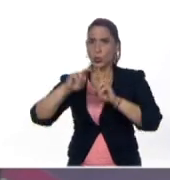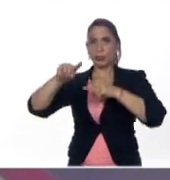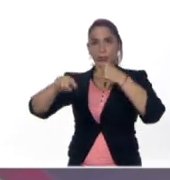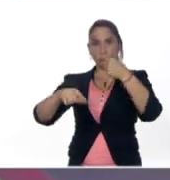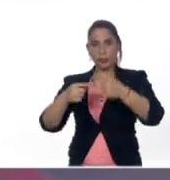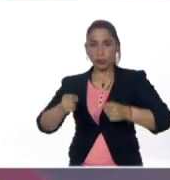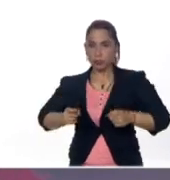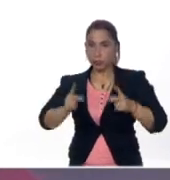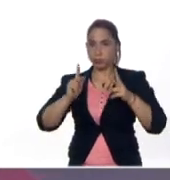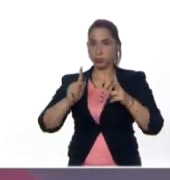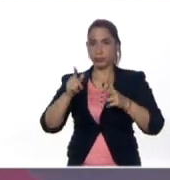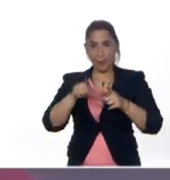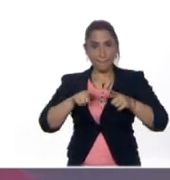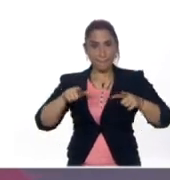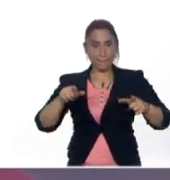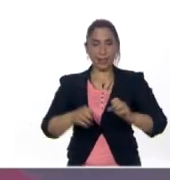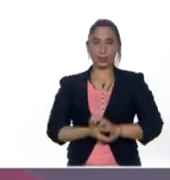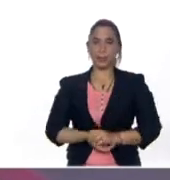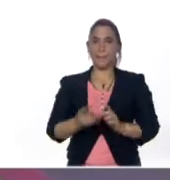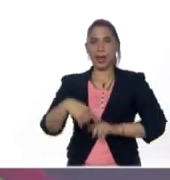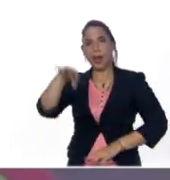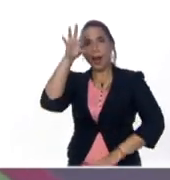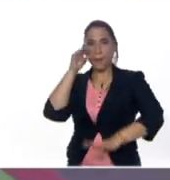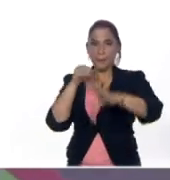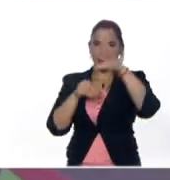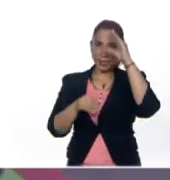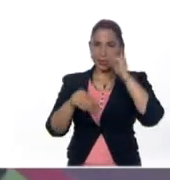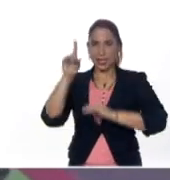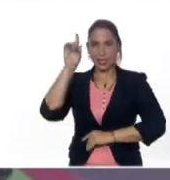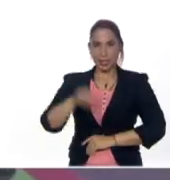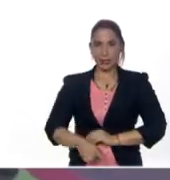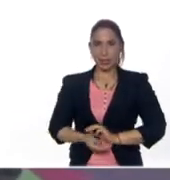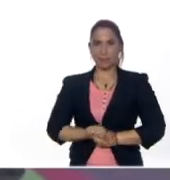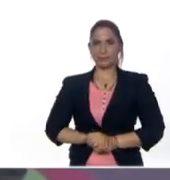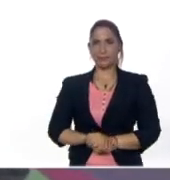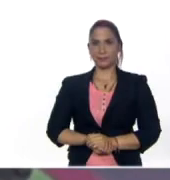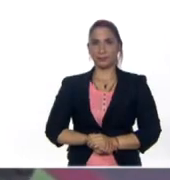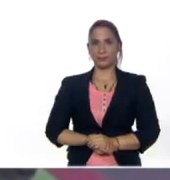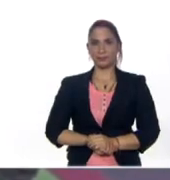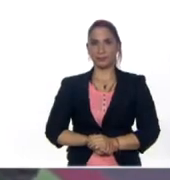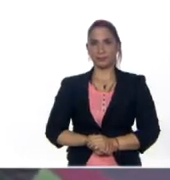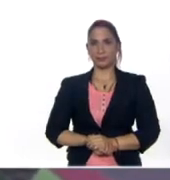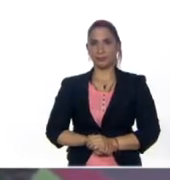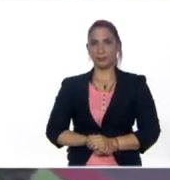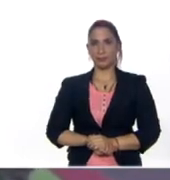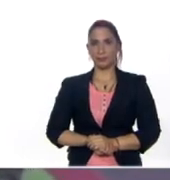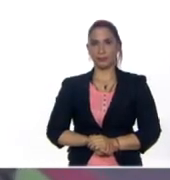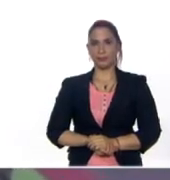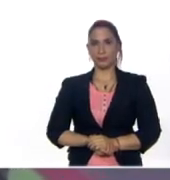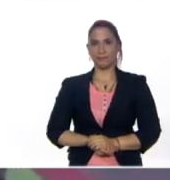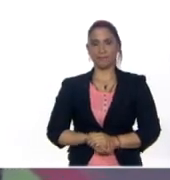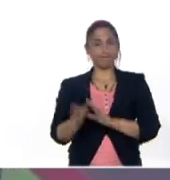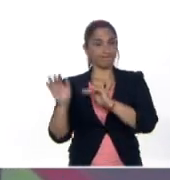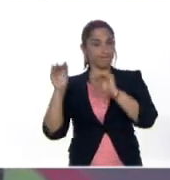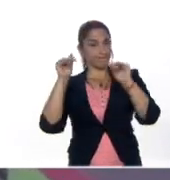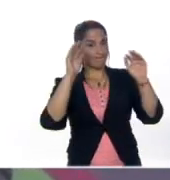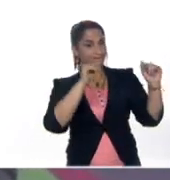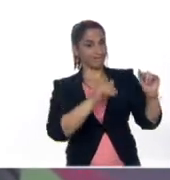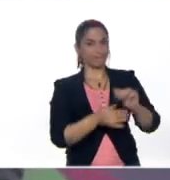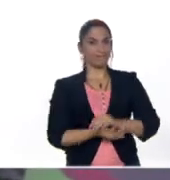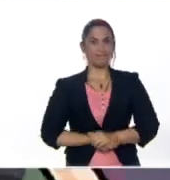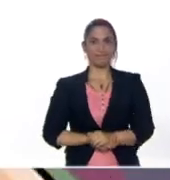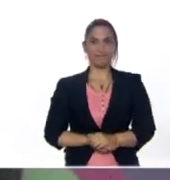próxima oportunidad en este espacio para el aprendizaje y para el aprendizaje pedagógico y el conocimiento. Hasta luego. Cuídense.